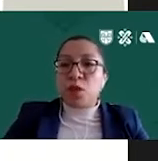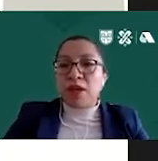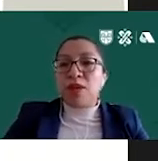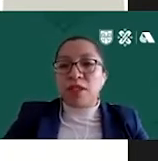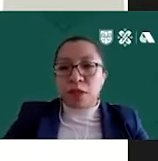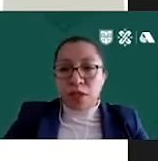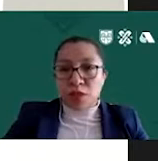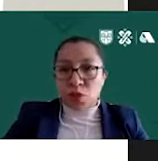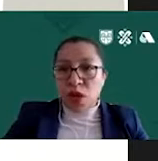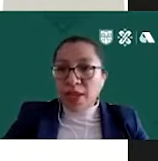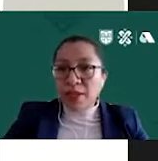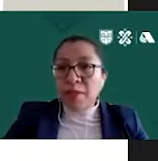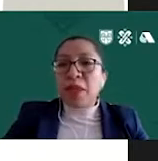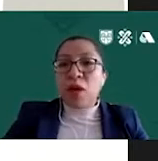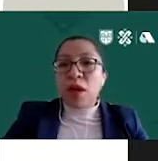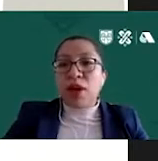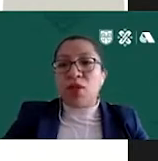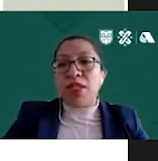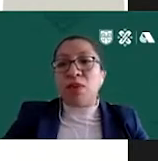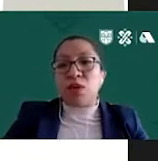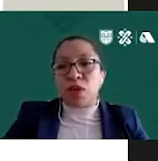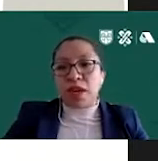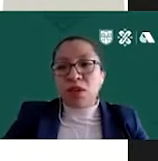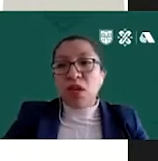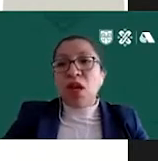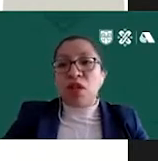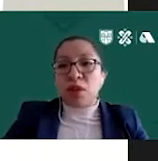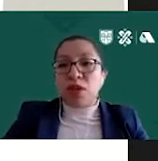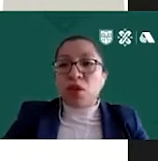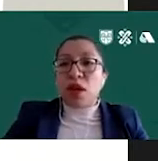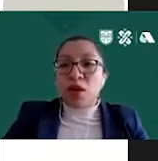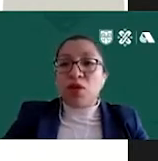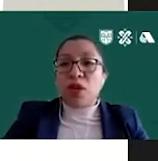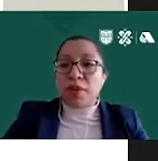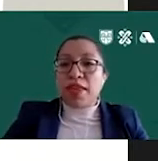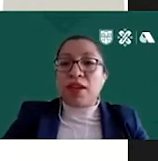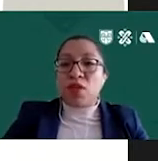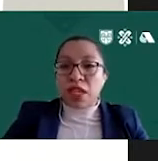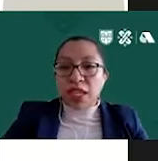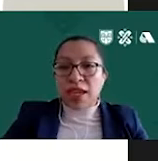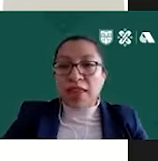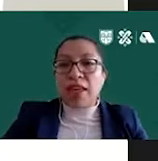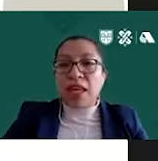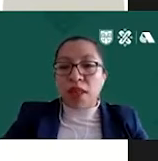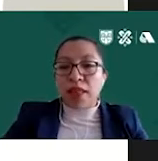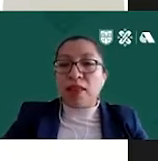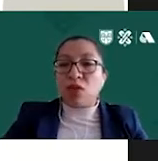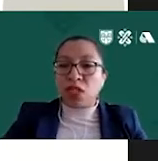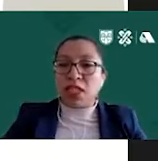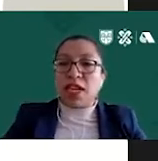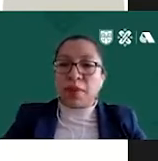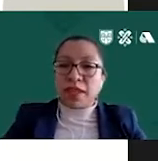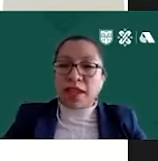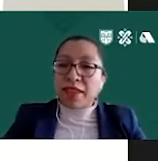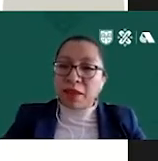los derechos humanos de las personas usuarias, colaboradores y voluntarios, contribuyendo al logro de una vida con dignidad, igualdad,